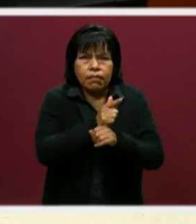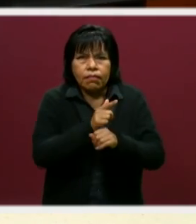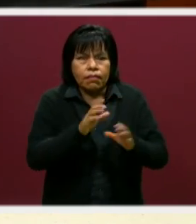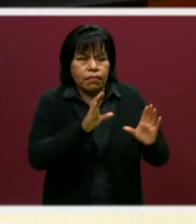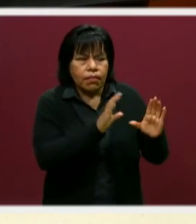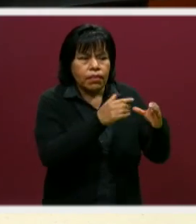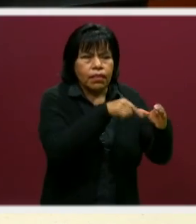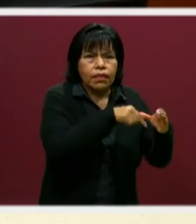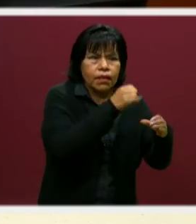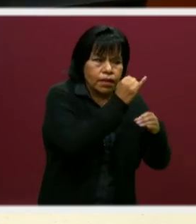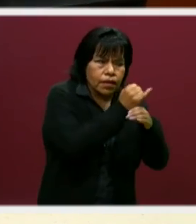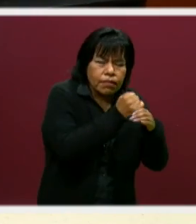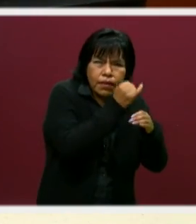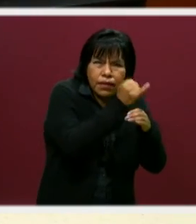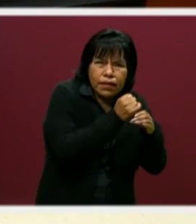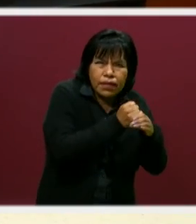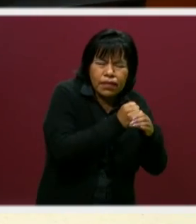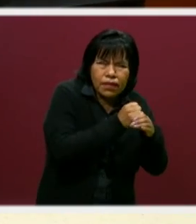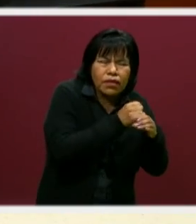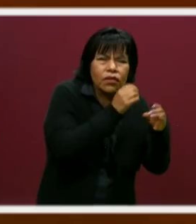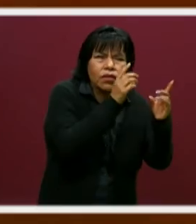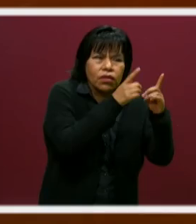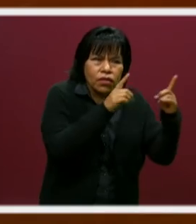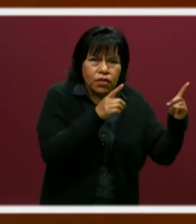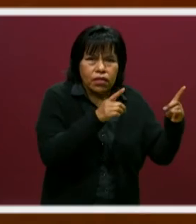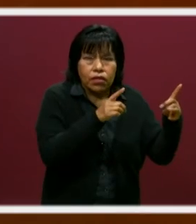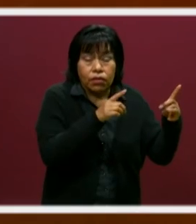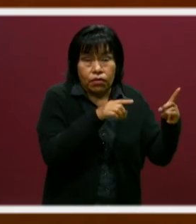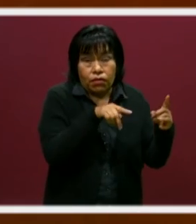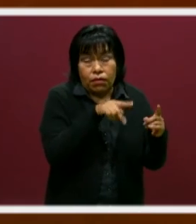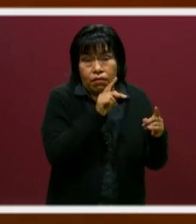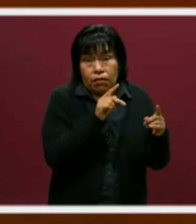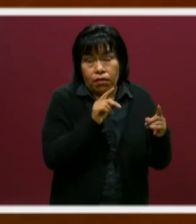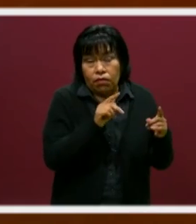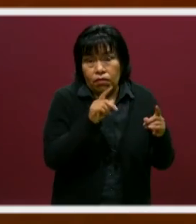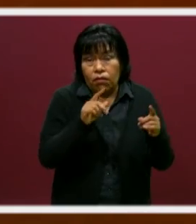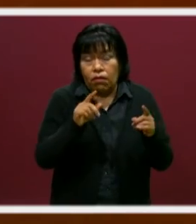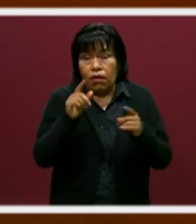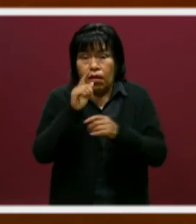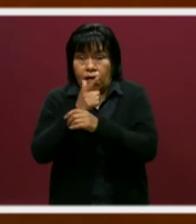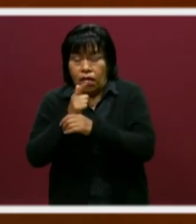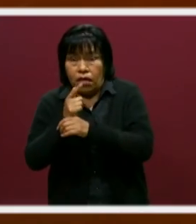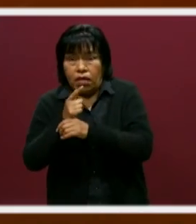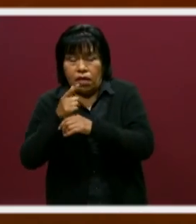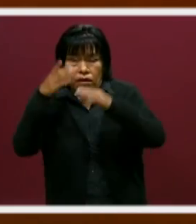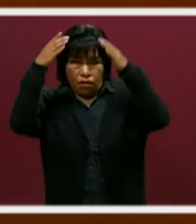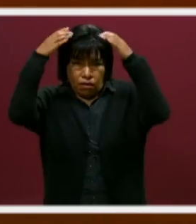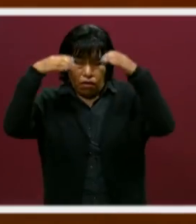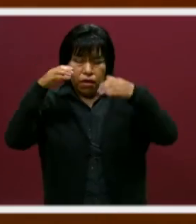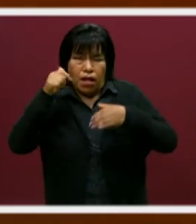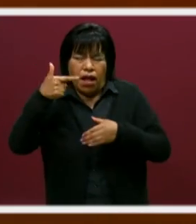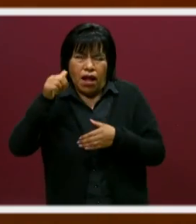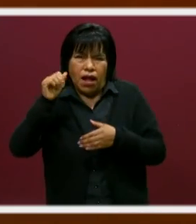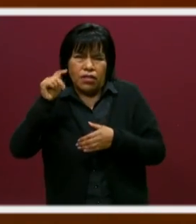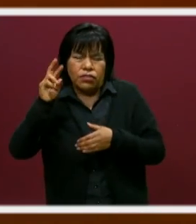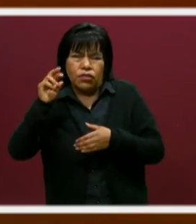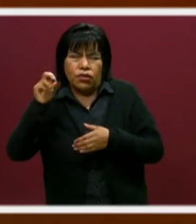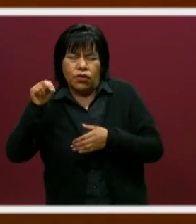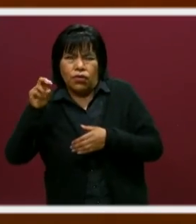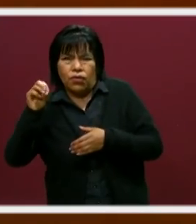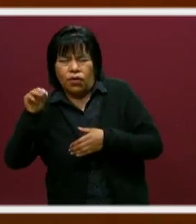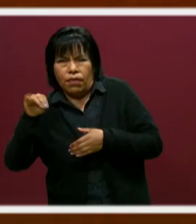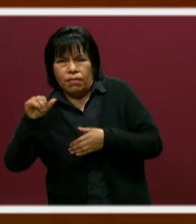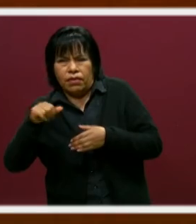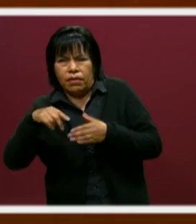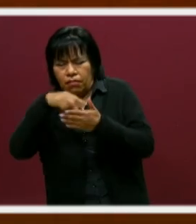investigación, de desarrollo. En el caso de la licenciatura en gastronomía, bueno, pues ellos ya tienen, digamos, que